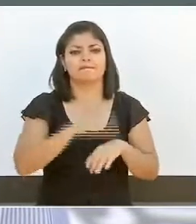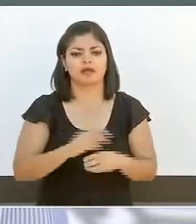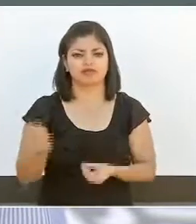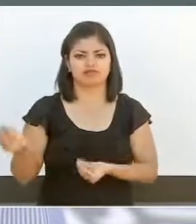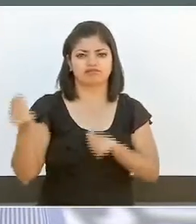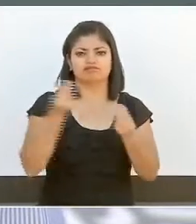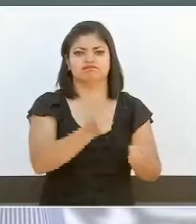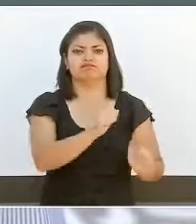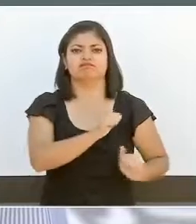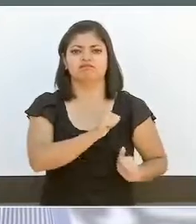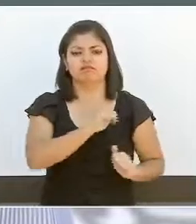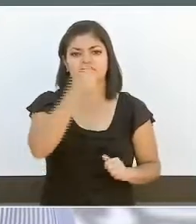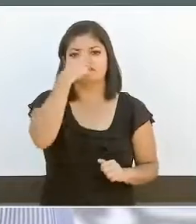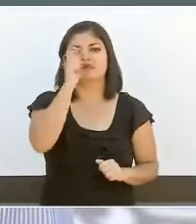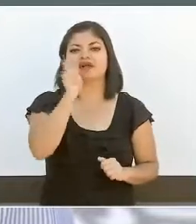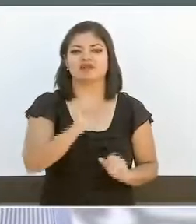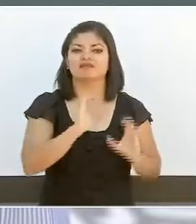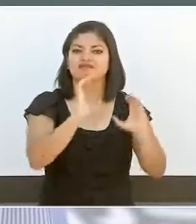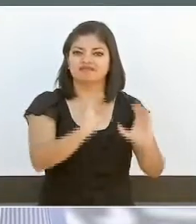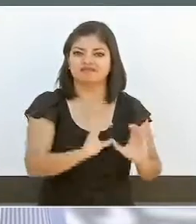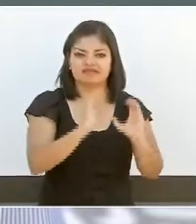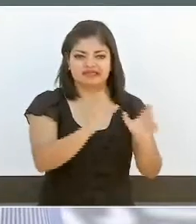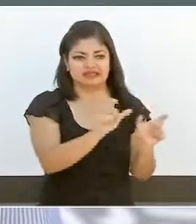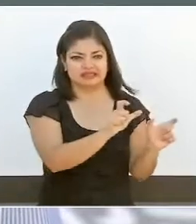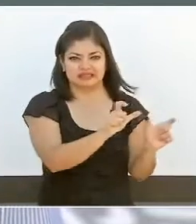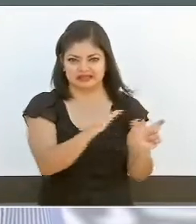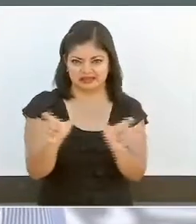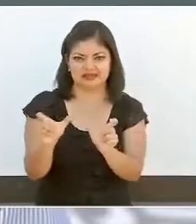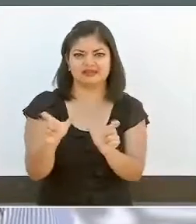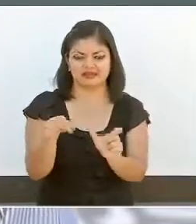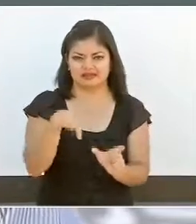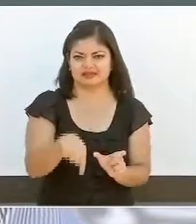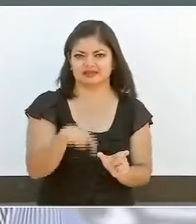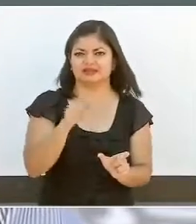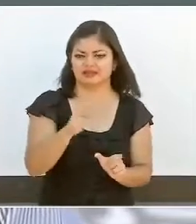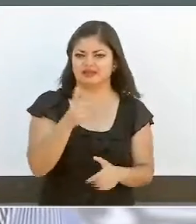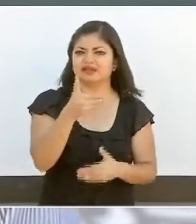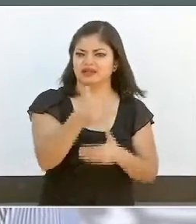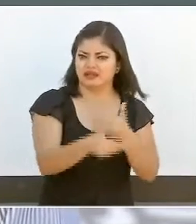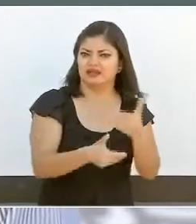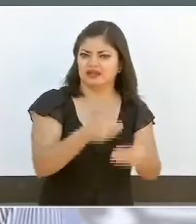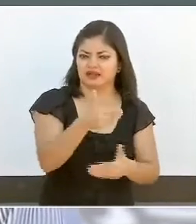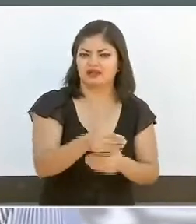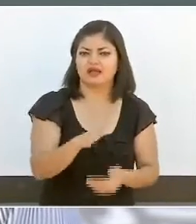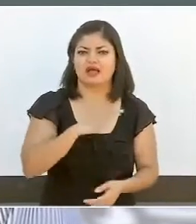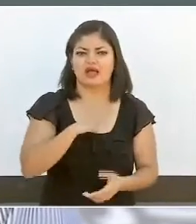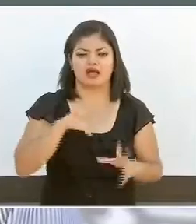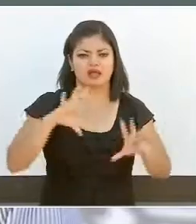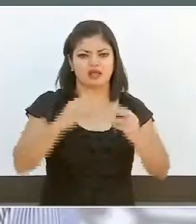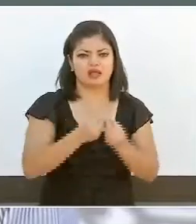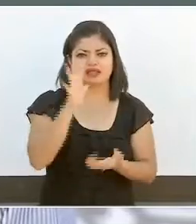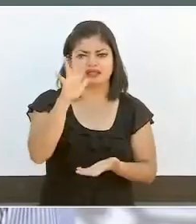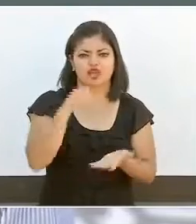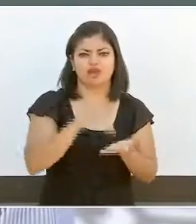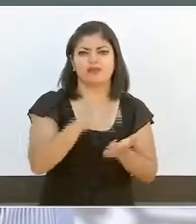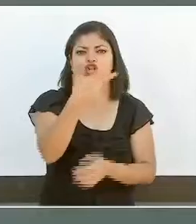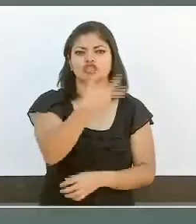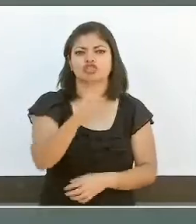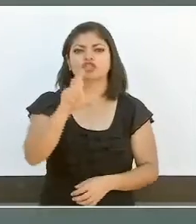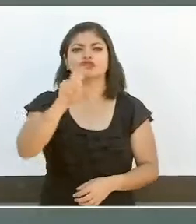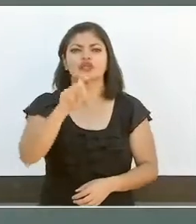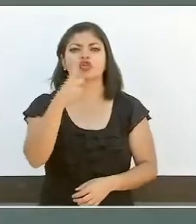para reforzar las labores de seguridad que ya venían realizando, 5 mil 831 elementos.